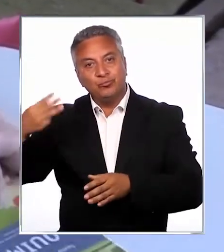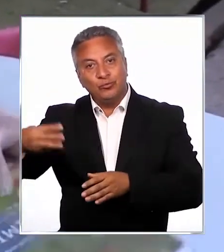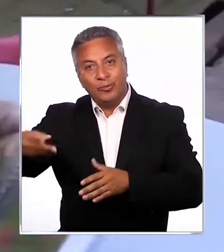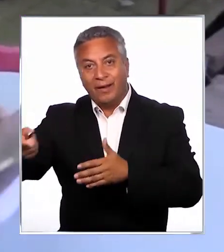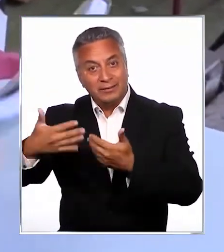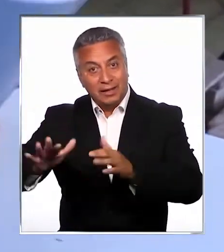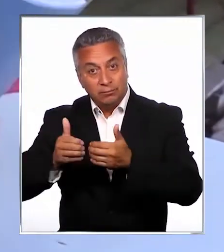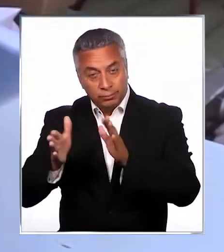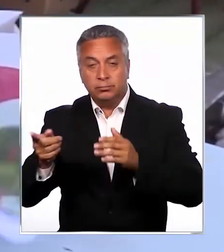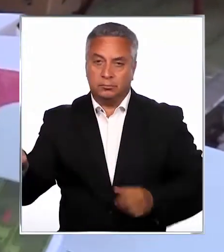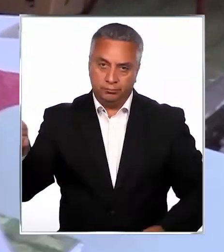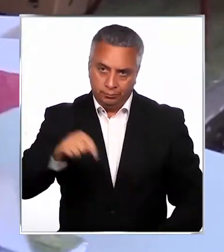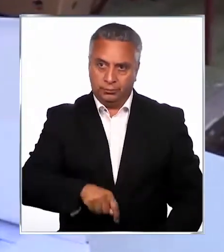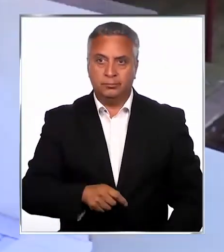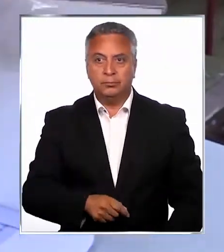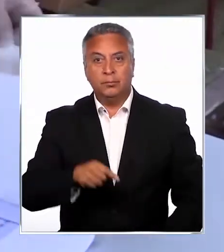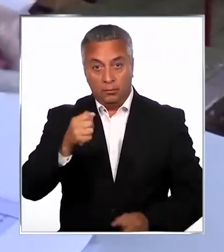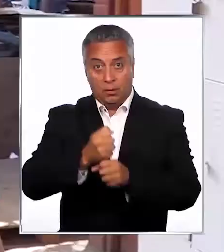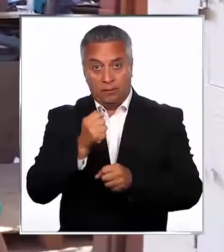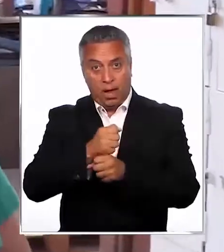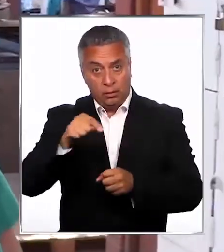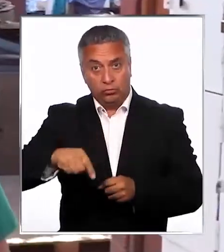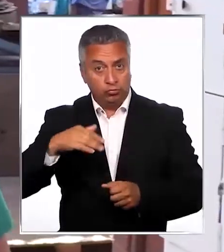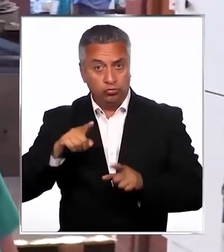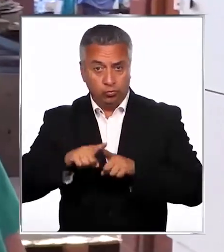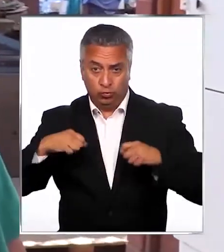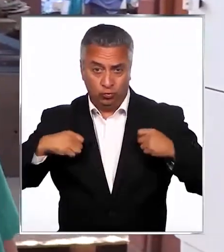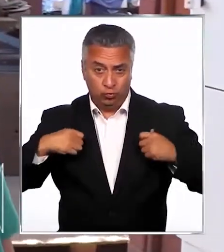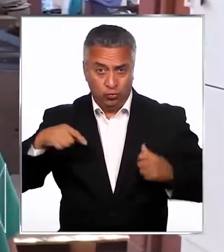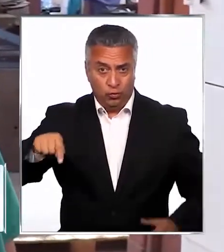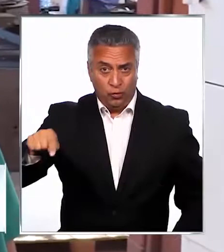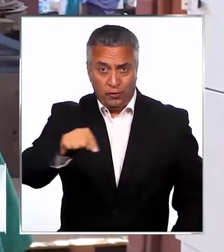municipalizadas. Aquí trabajan con los chiquillos aquí,